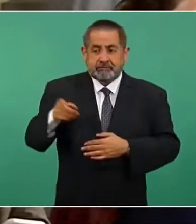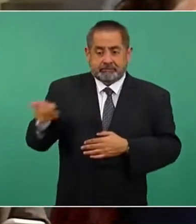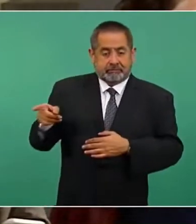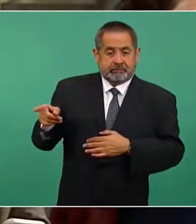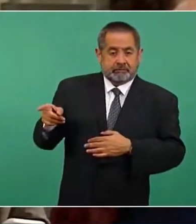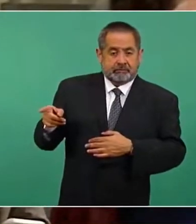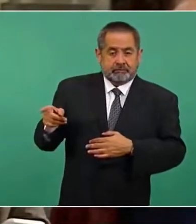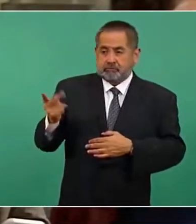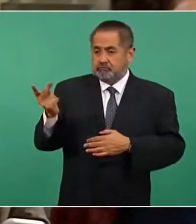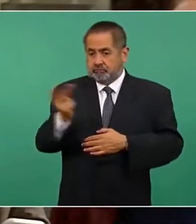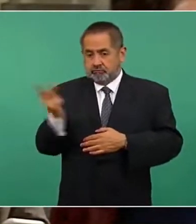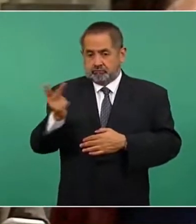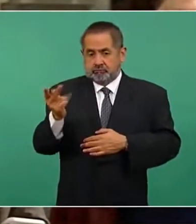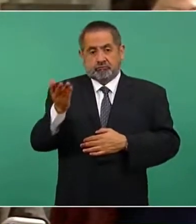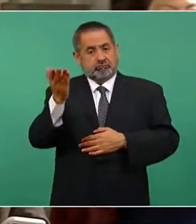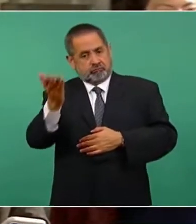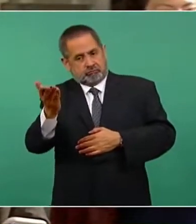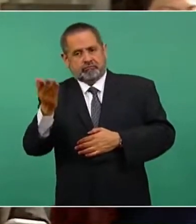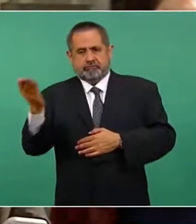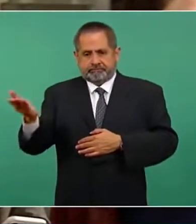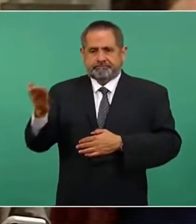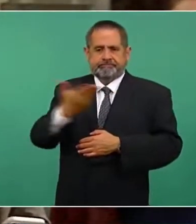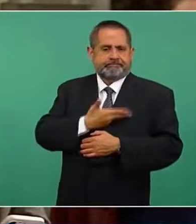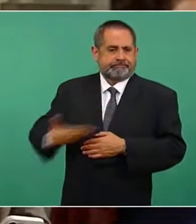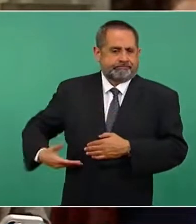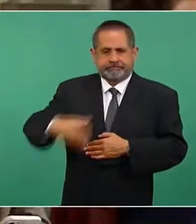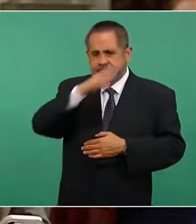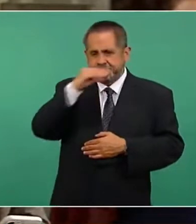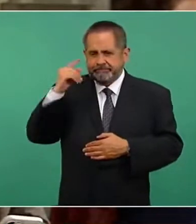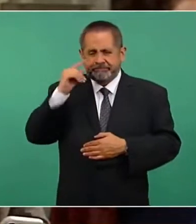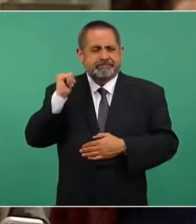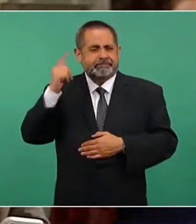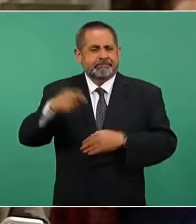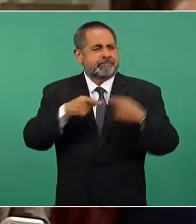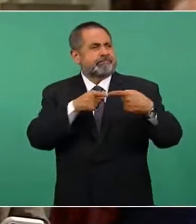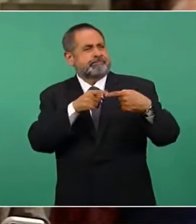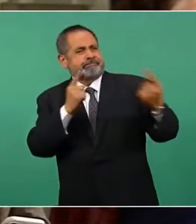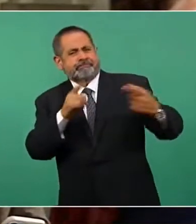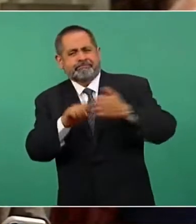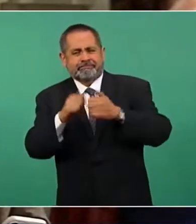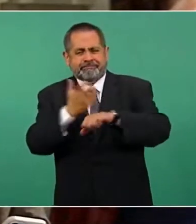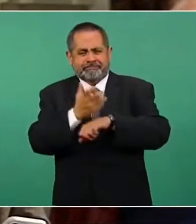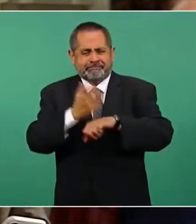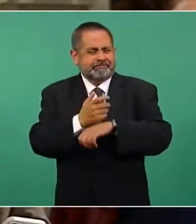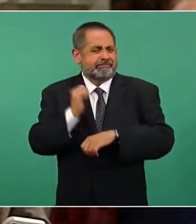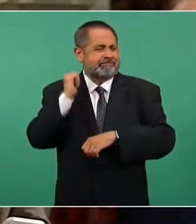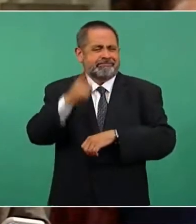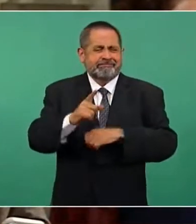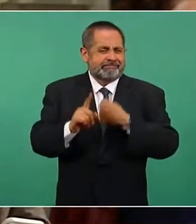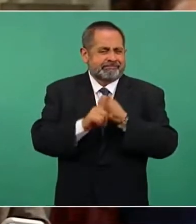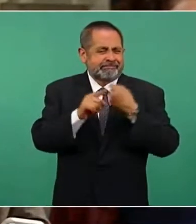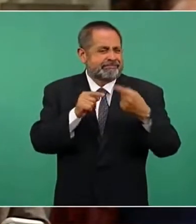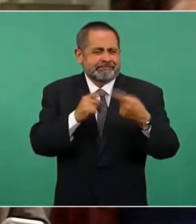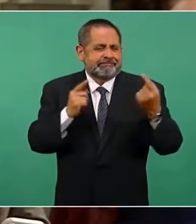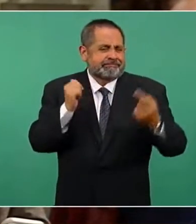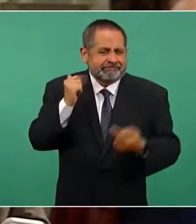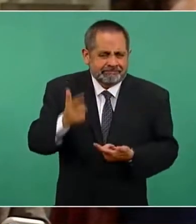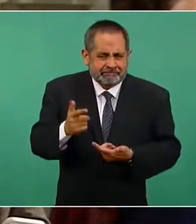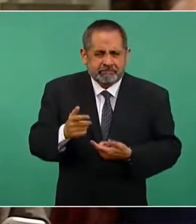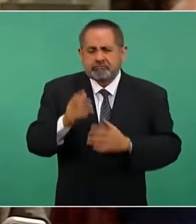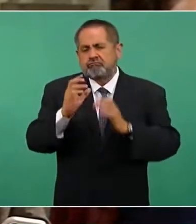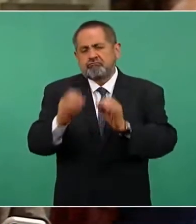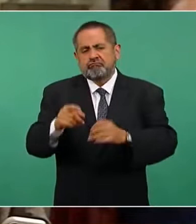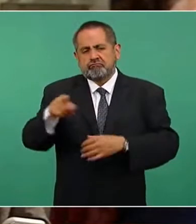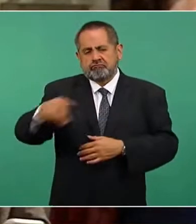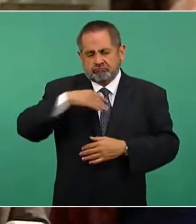ambos mandatarios de usted y desde Cuba pudieran afectar las relaciones de México con Estados Unidos o por lo contrario, está usted